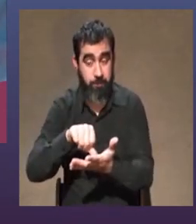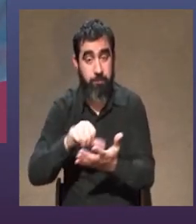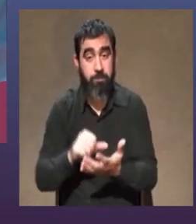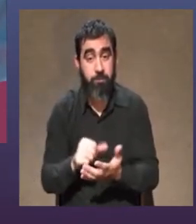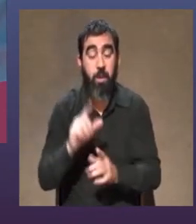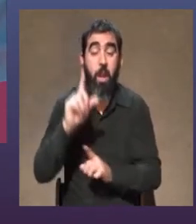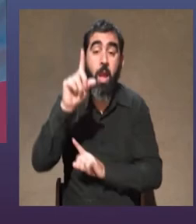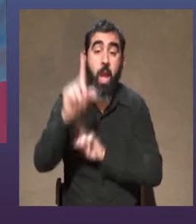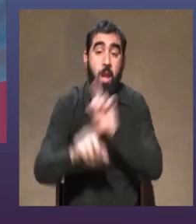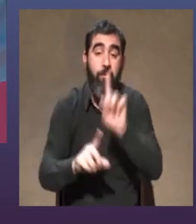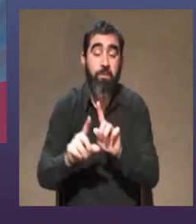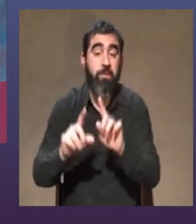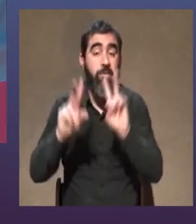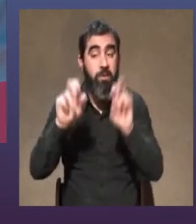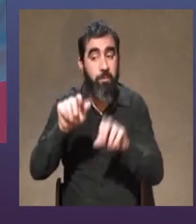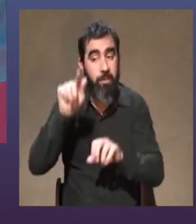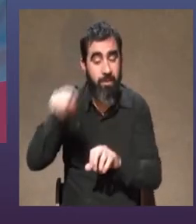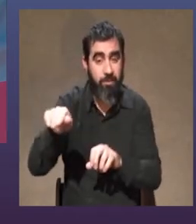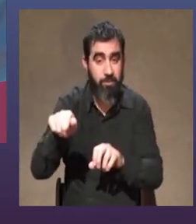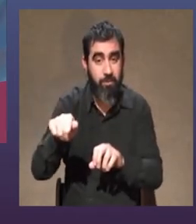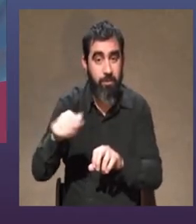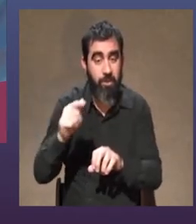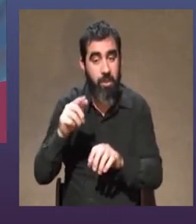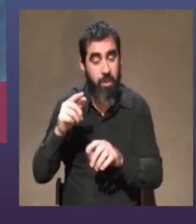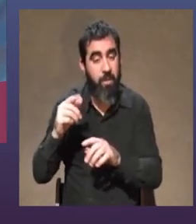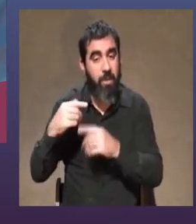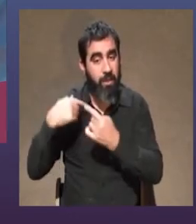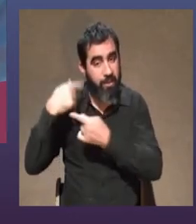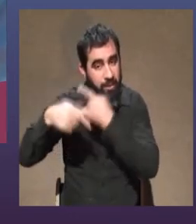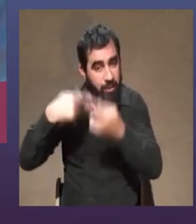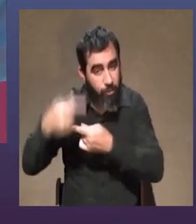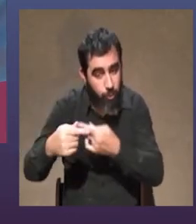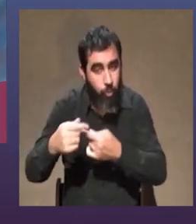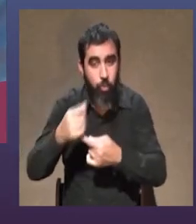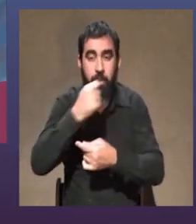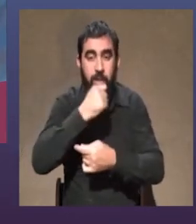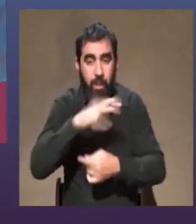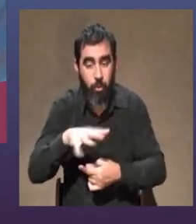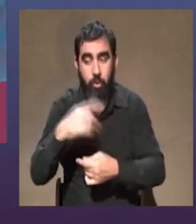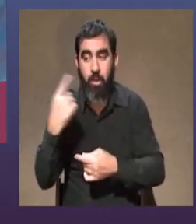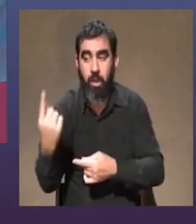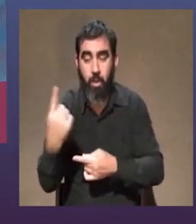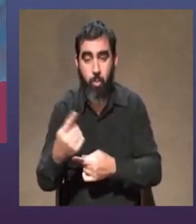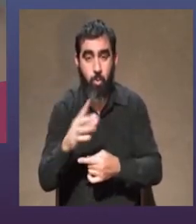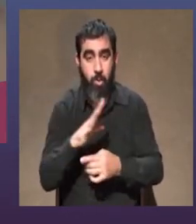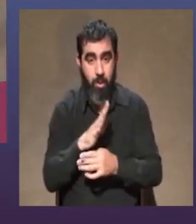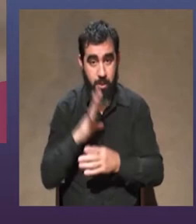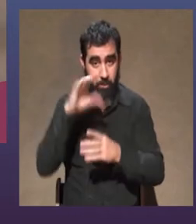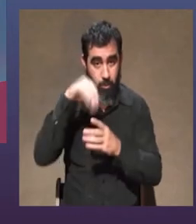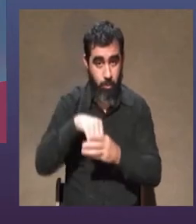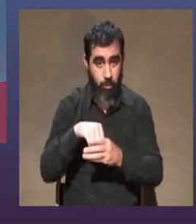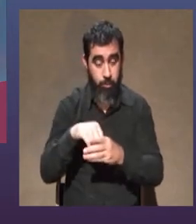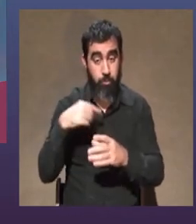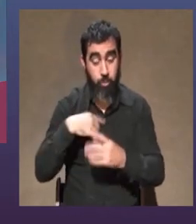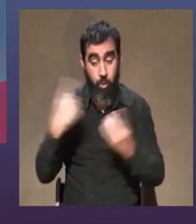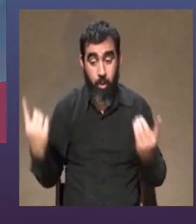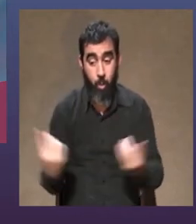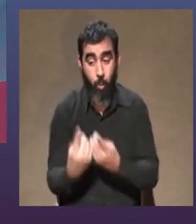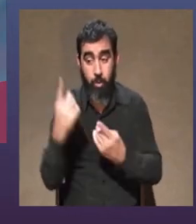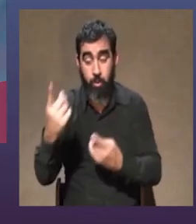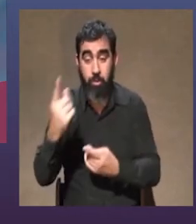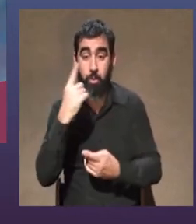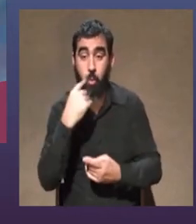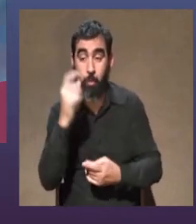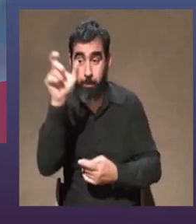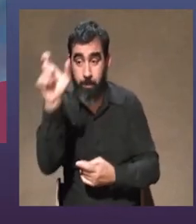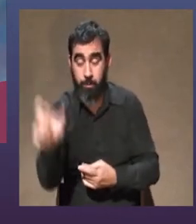a veces tiene que ver un poco con eso con el recorrido con el camino con lo que uno trae desde atrás y el haberme encontrado con este hombre sí,